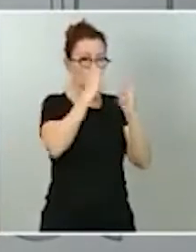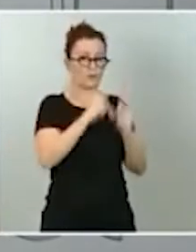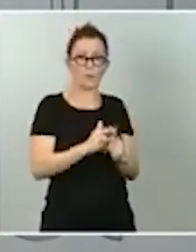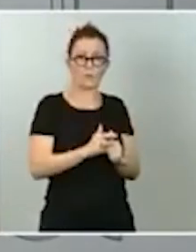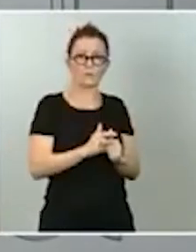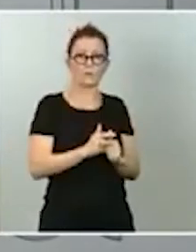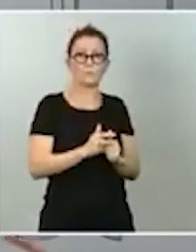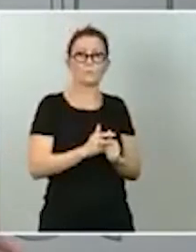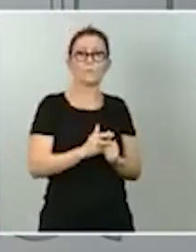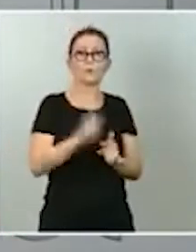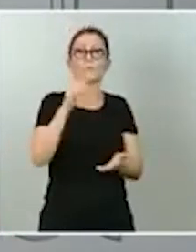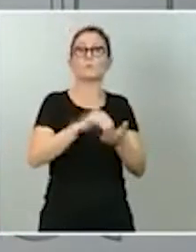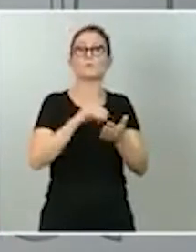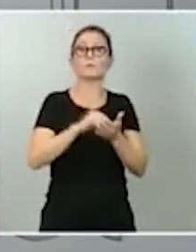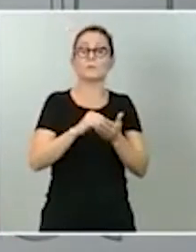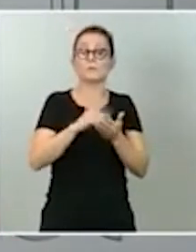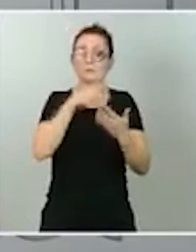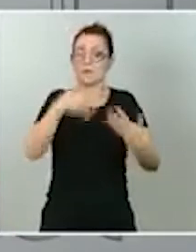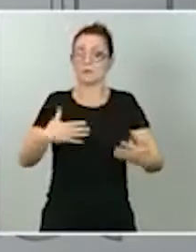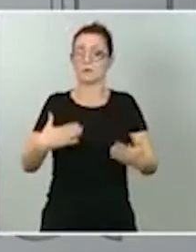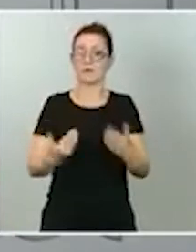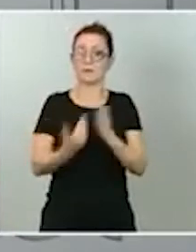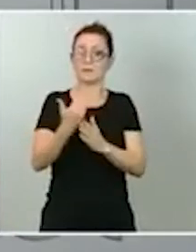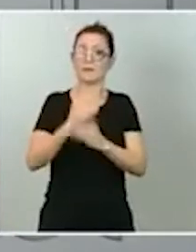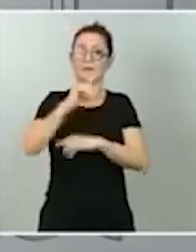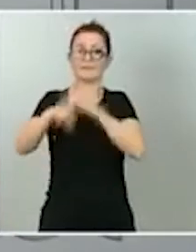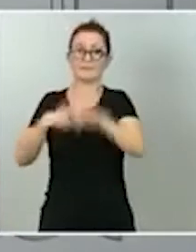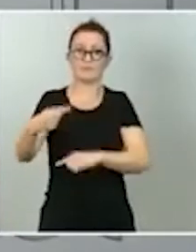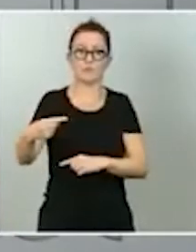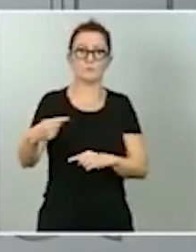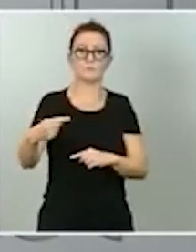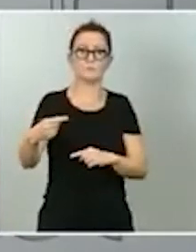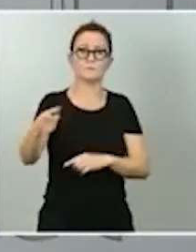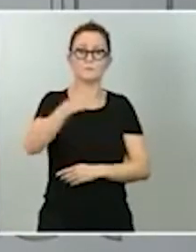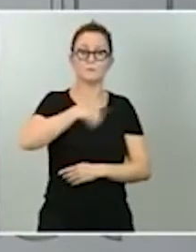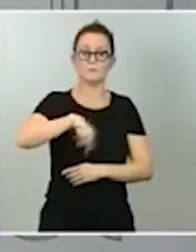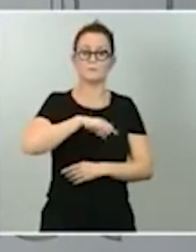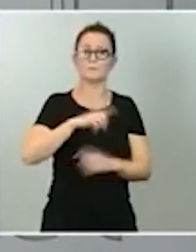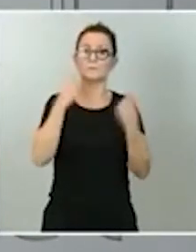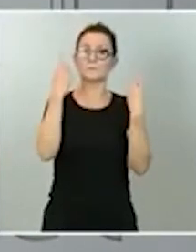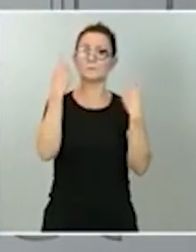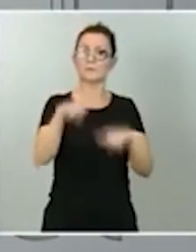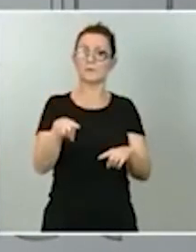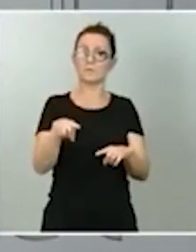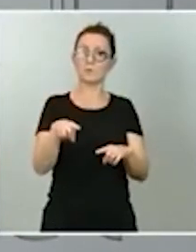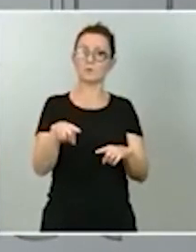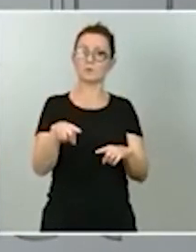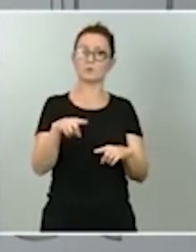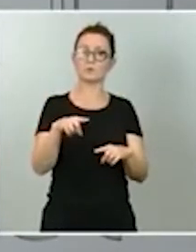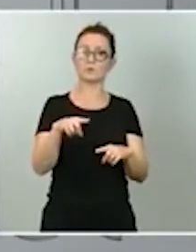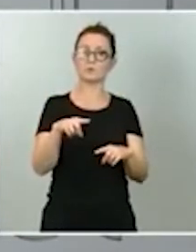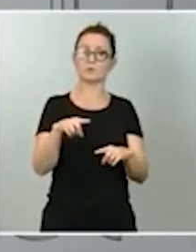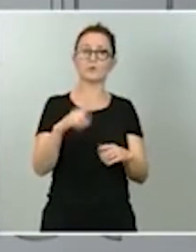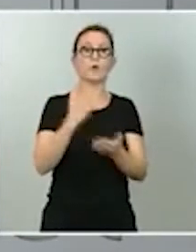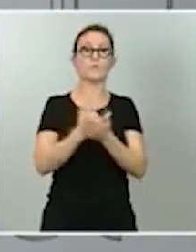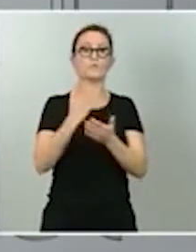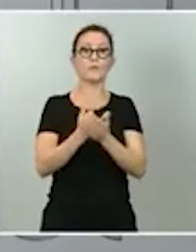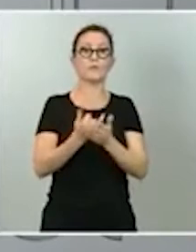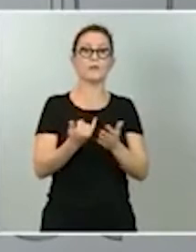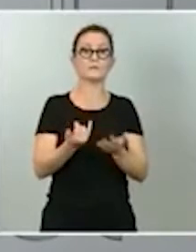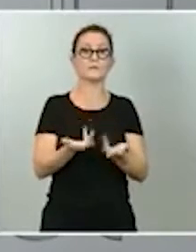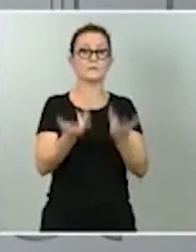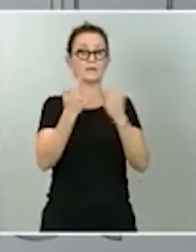actualizan en días posteriores y, además, somos conscientes de que los test rápidos que se están realizando tampoco estamos